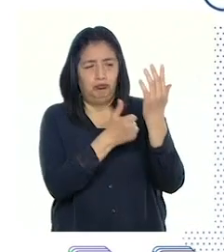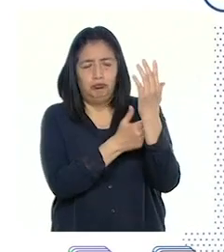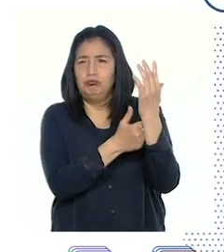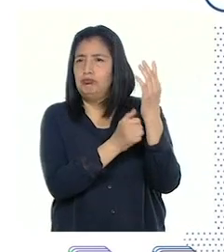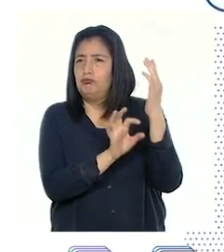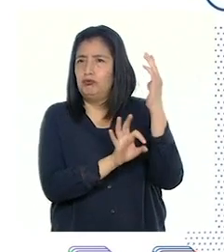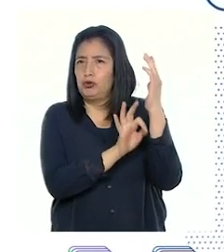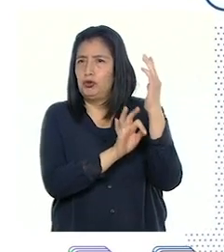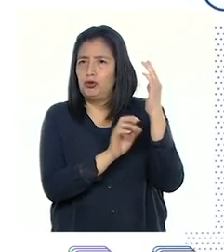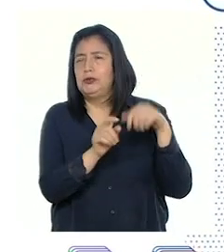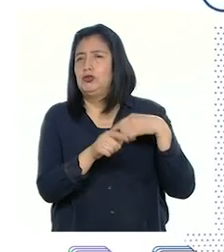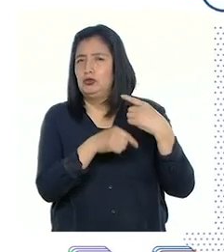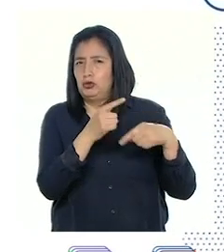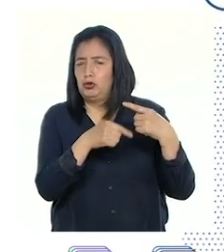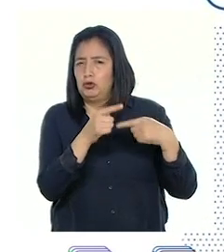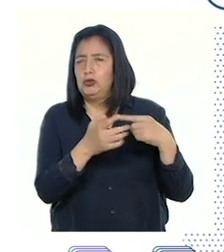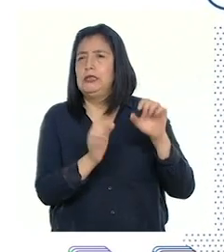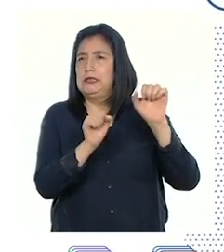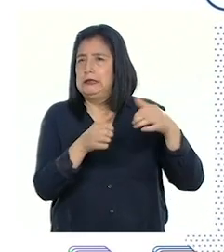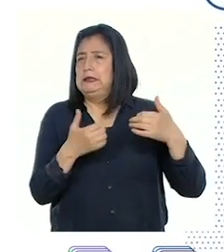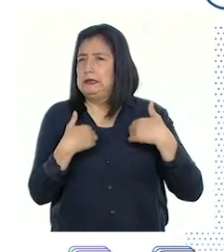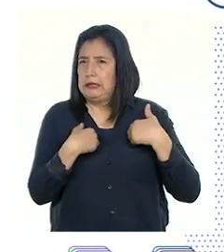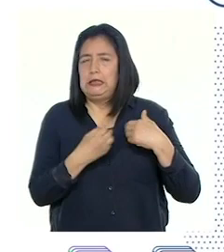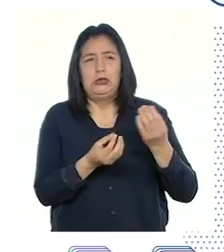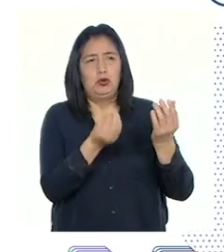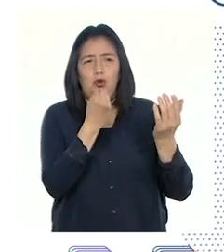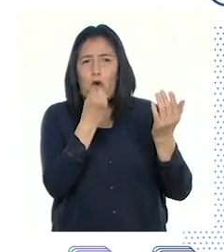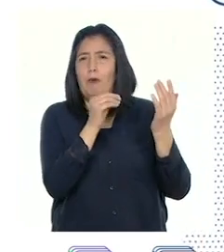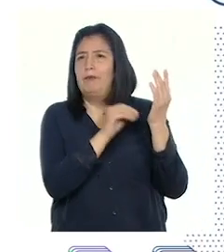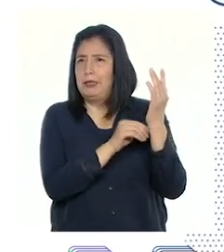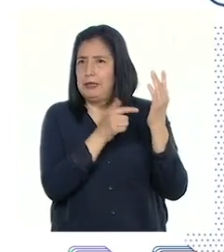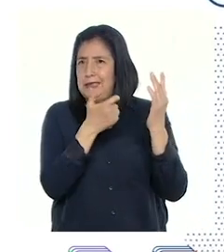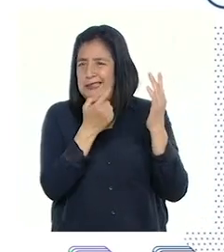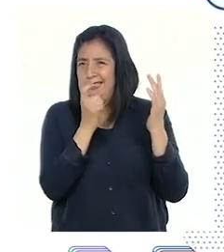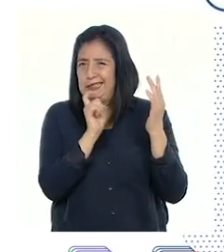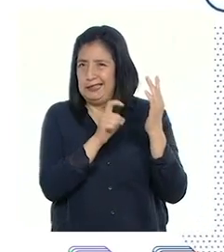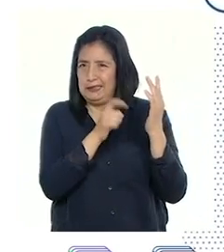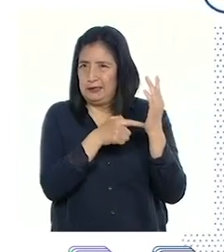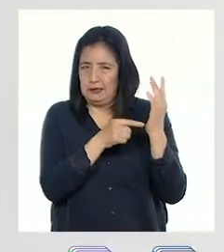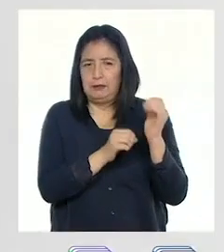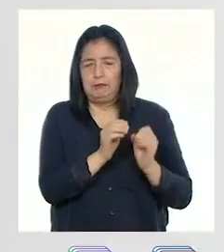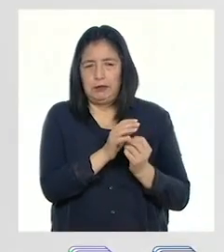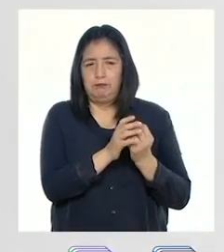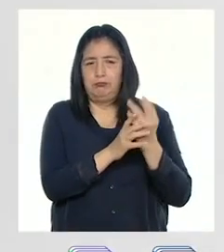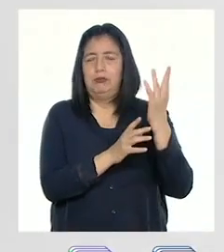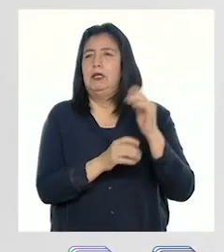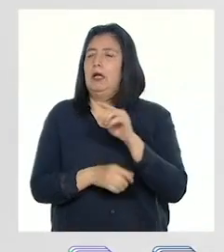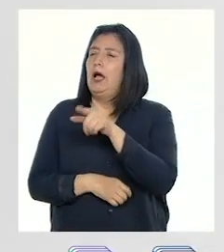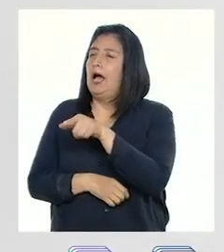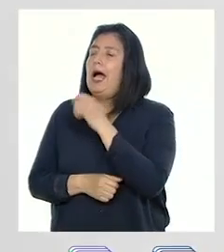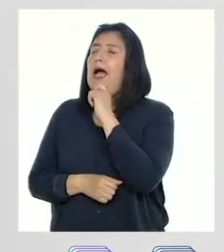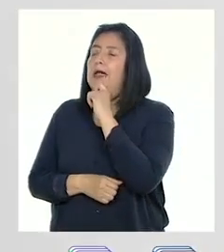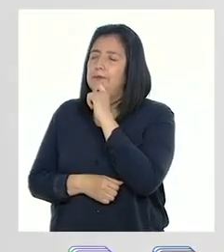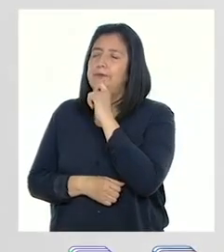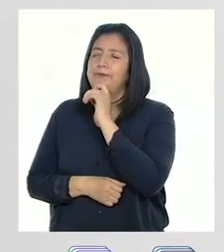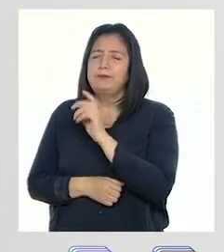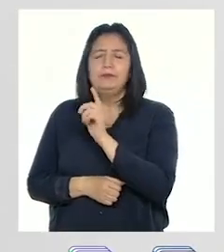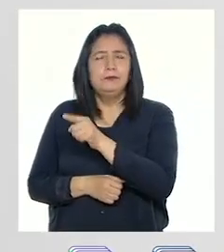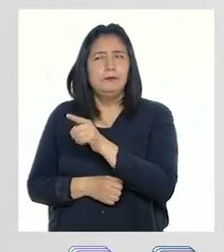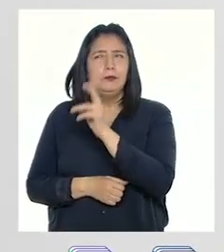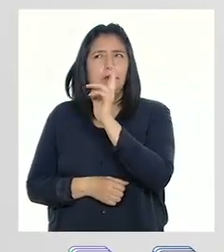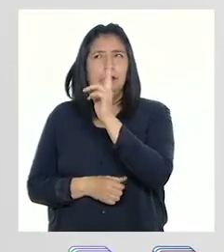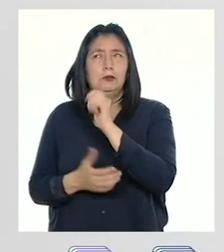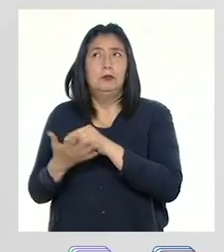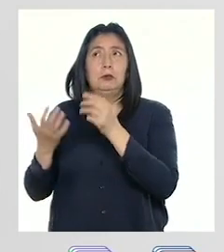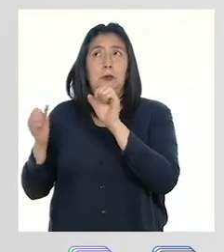todos los días y así obtengan los nutrientes que necesitan para crecer. Entonces, profesor, los sitios